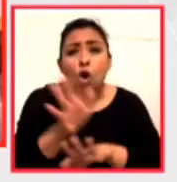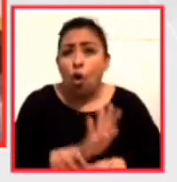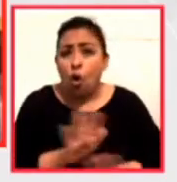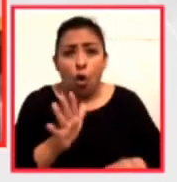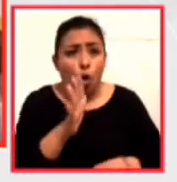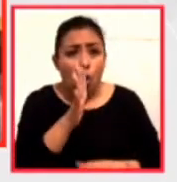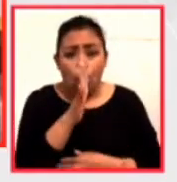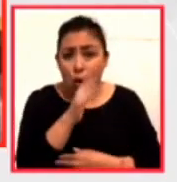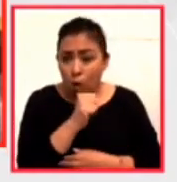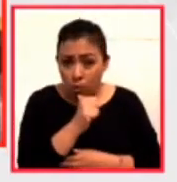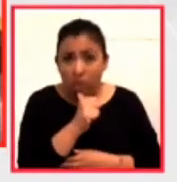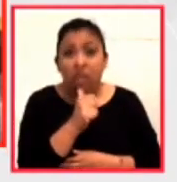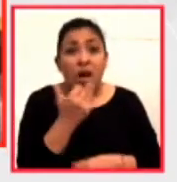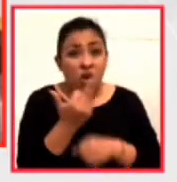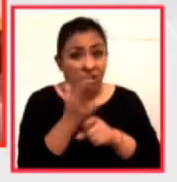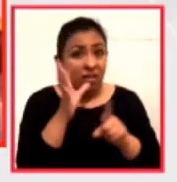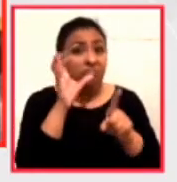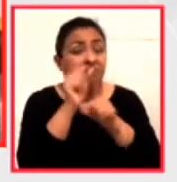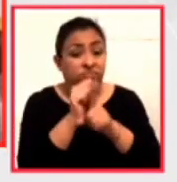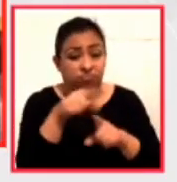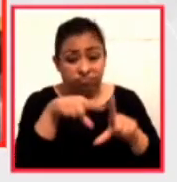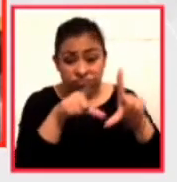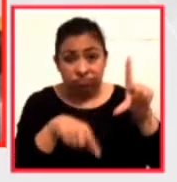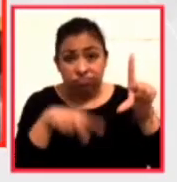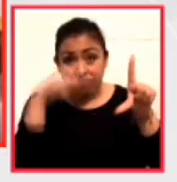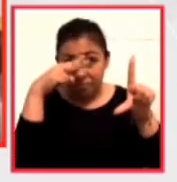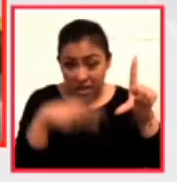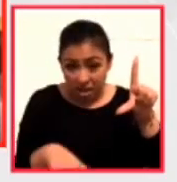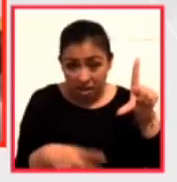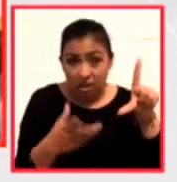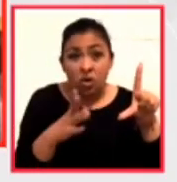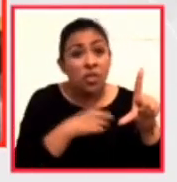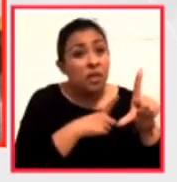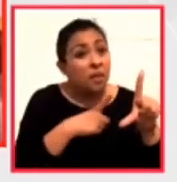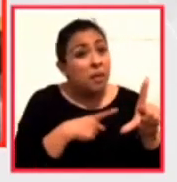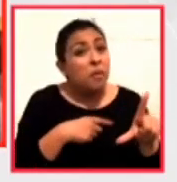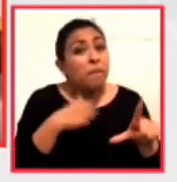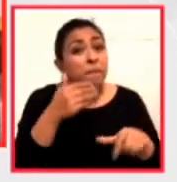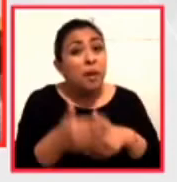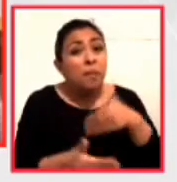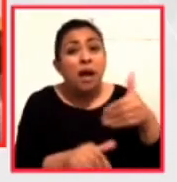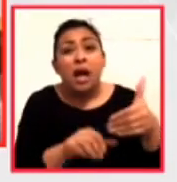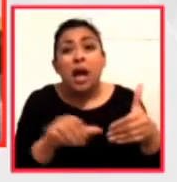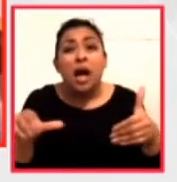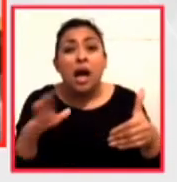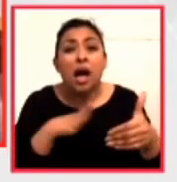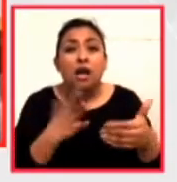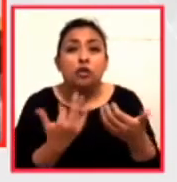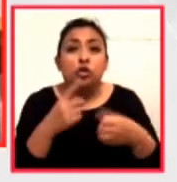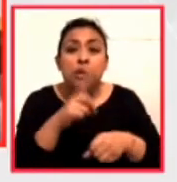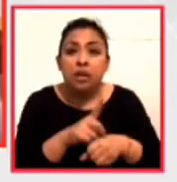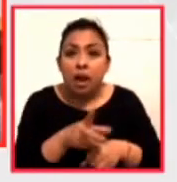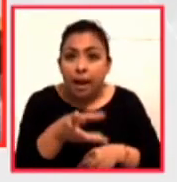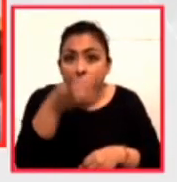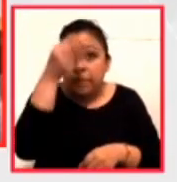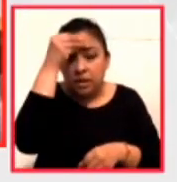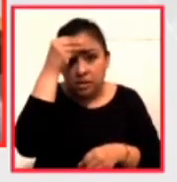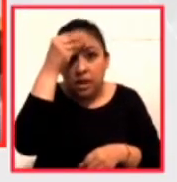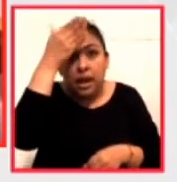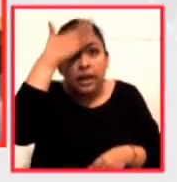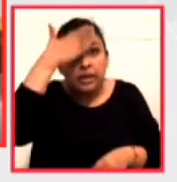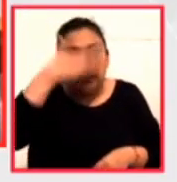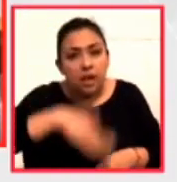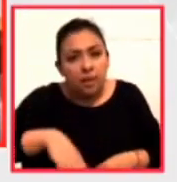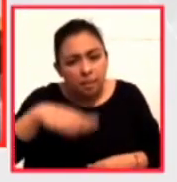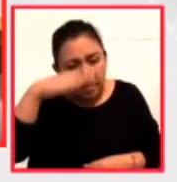estamos ante un reto además en un país como este en donde tenemos que avanzar hacia crear una sociedad ilustrada una sociedad con un